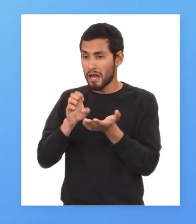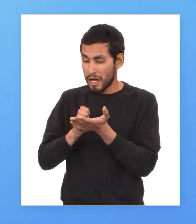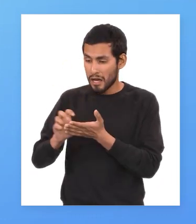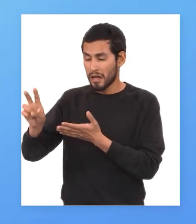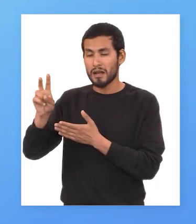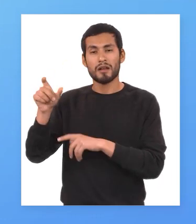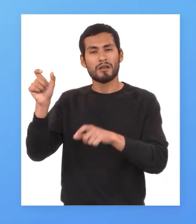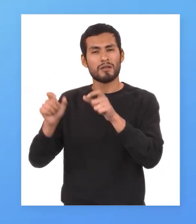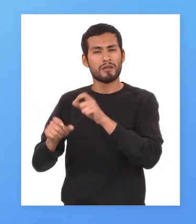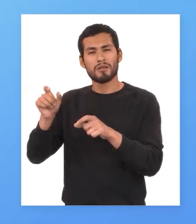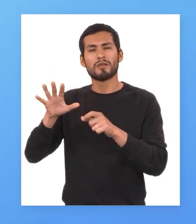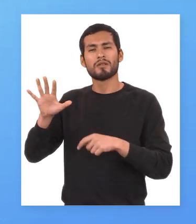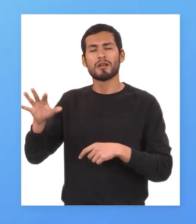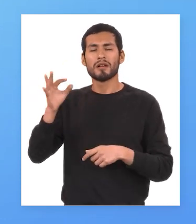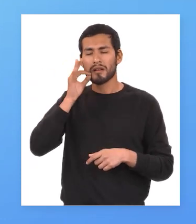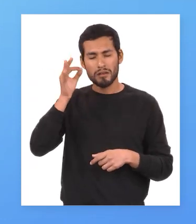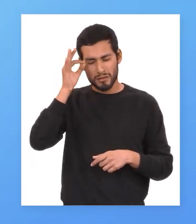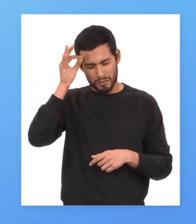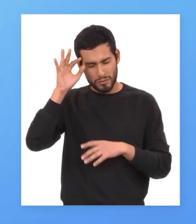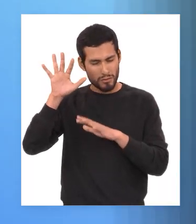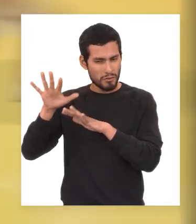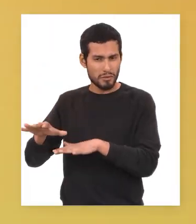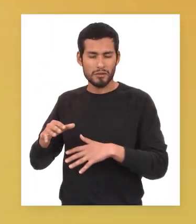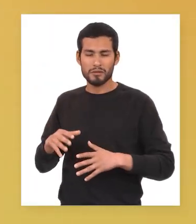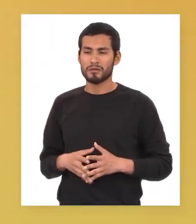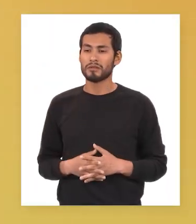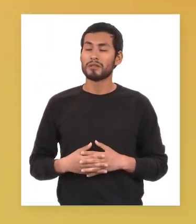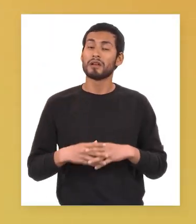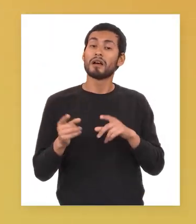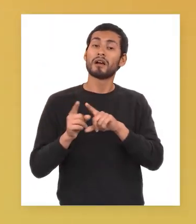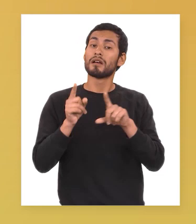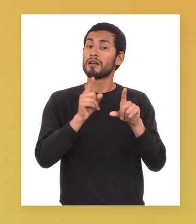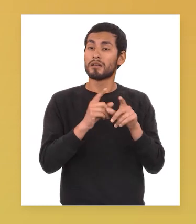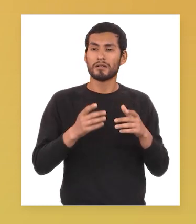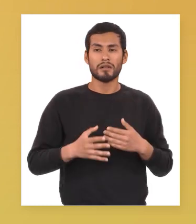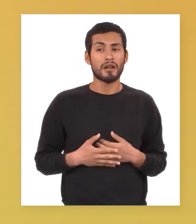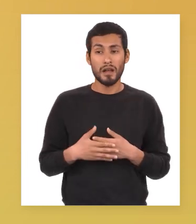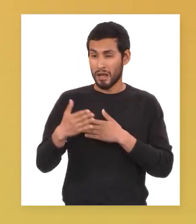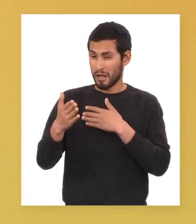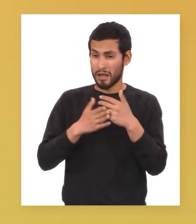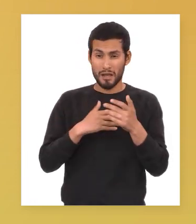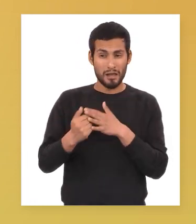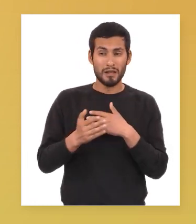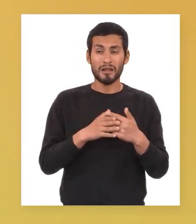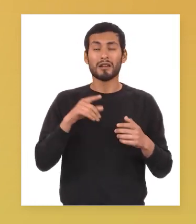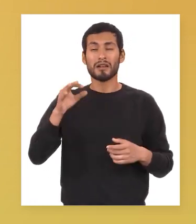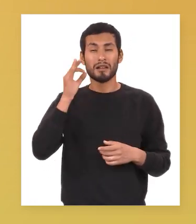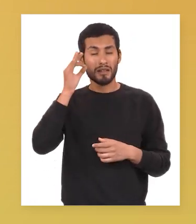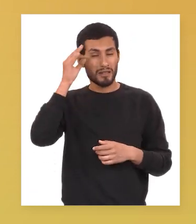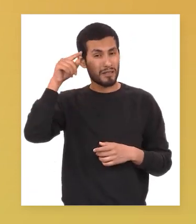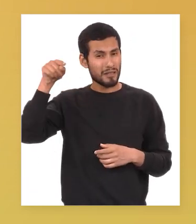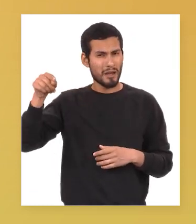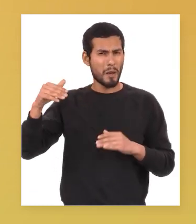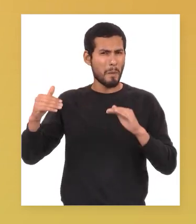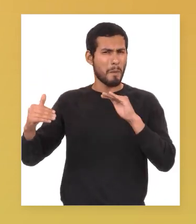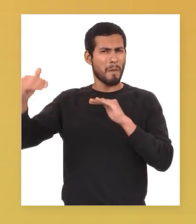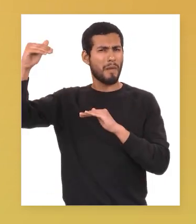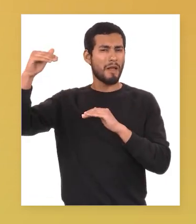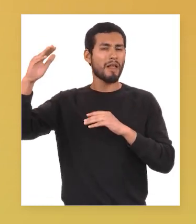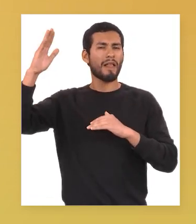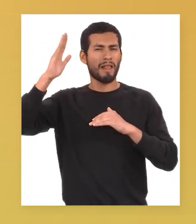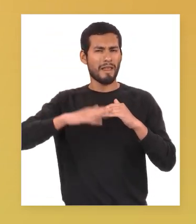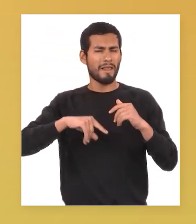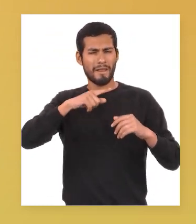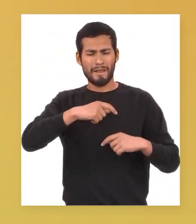evangelizar a las poblaciones indígenas además pese a que la cantidad de indígenas aztecas era